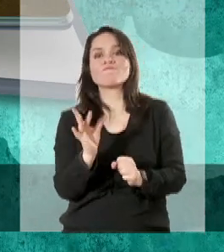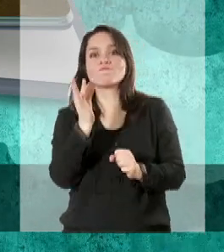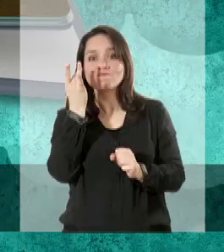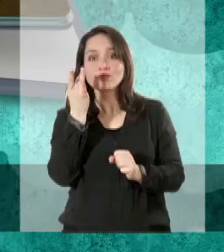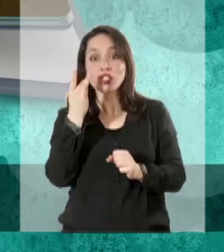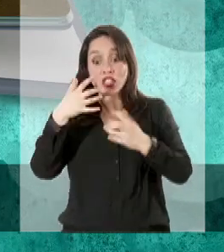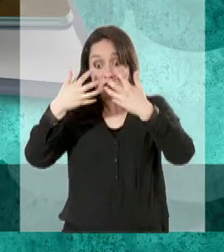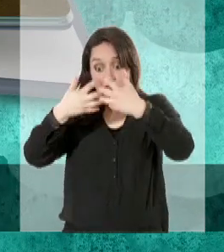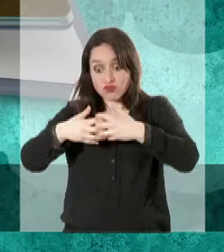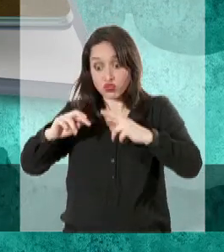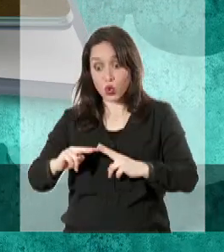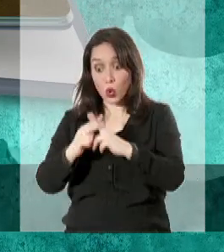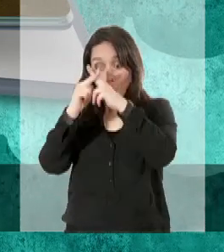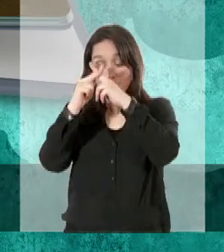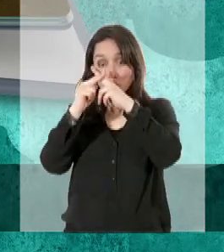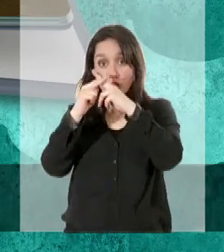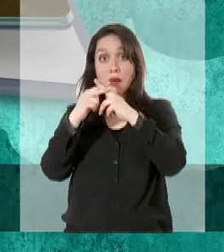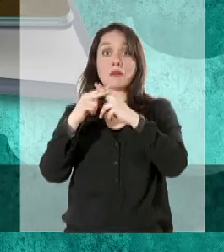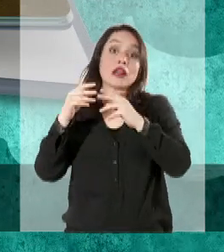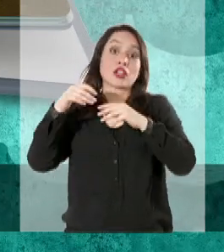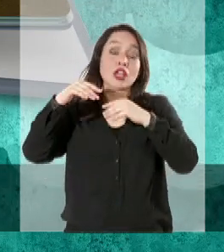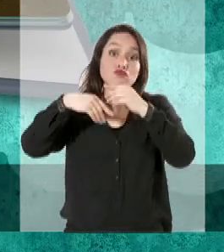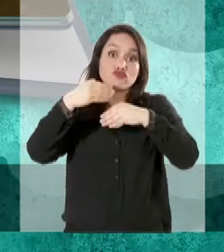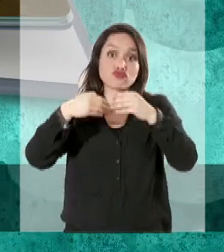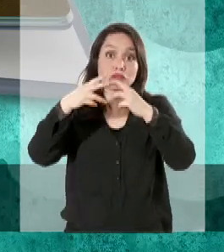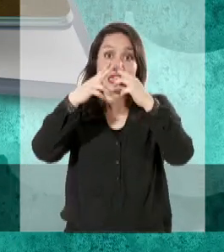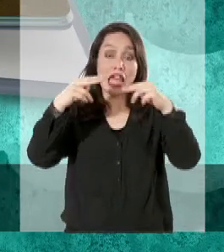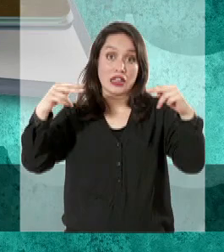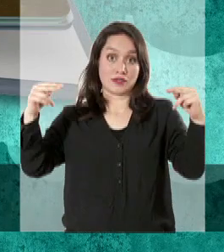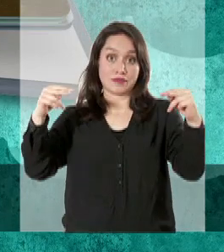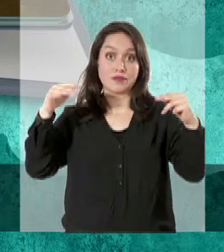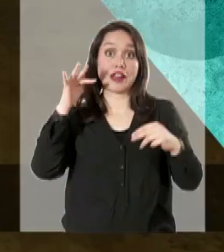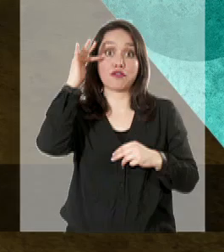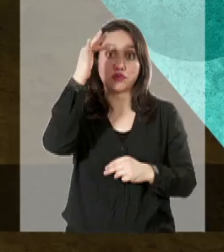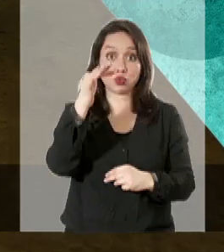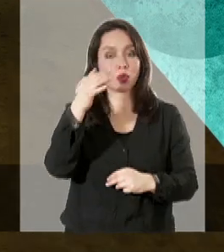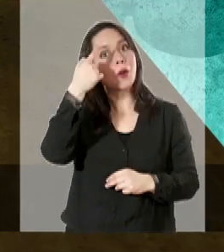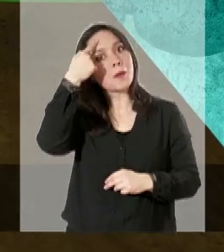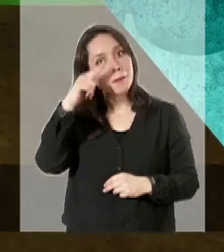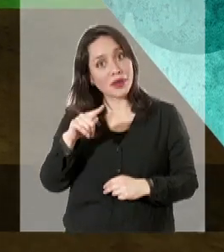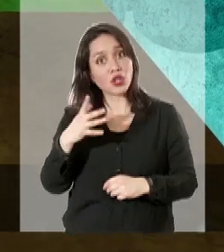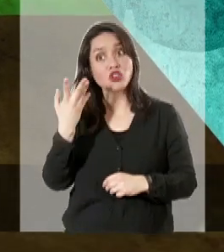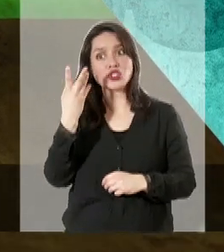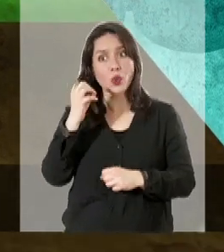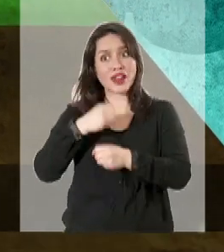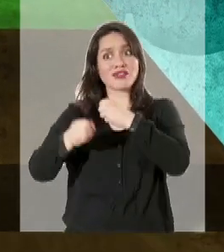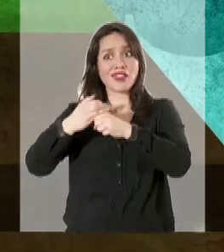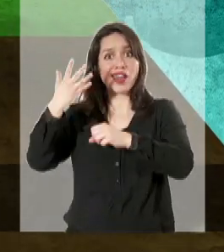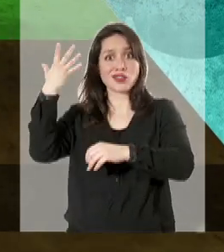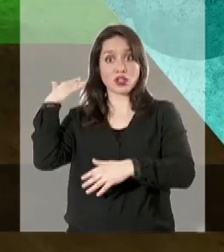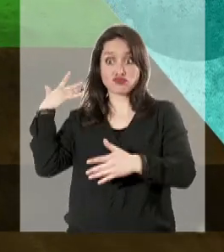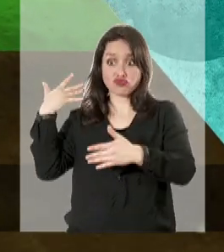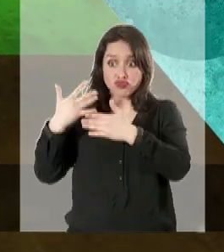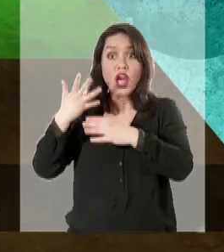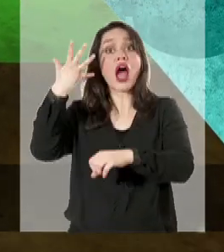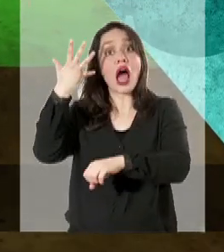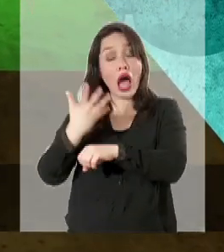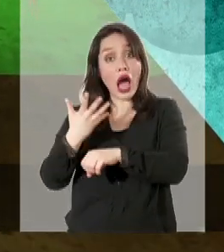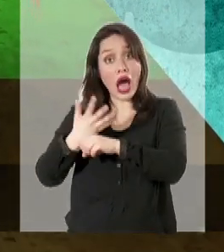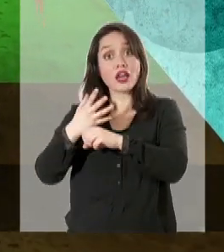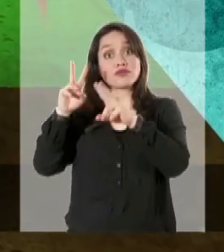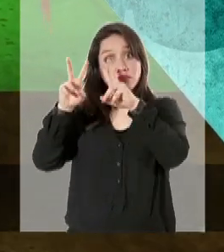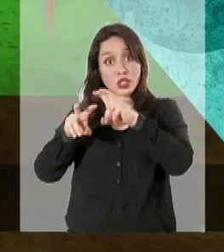desarrollar un reactor nuclear para producir electricidad en el futuro. Sin embargo, sí contamos con reactores nucleares de